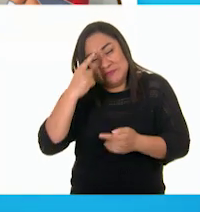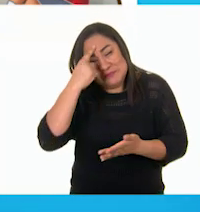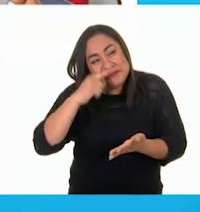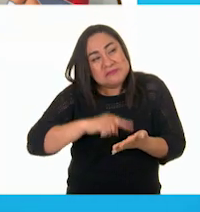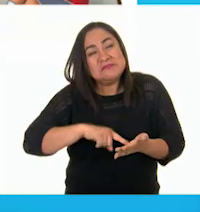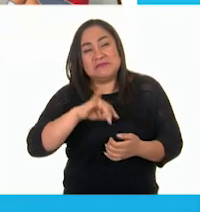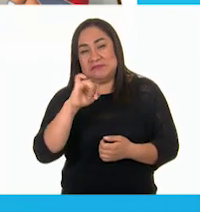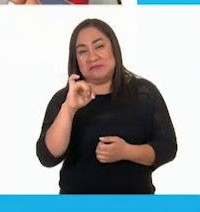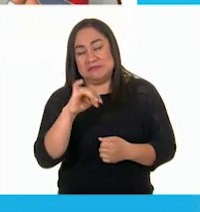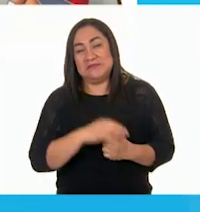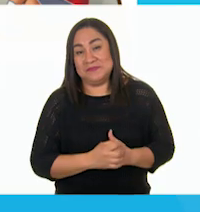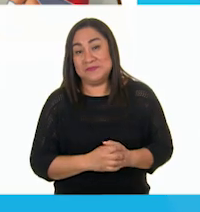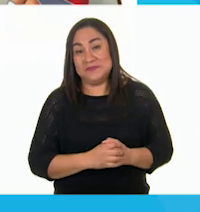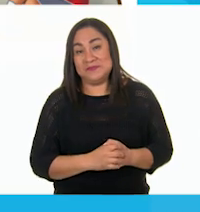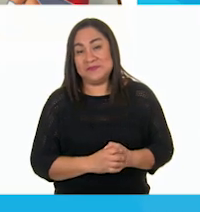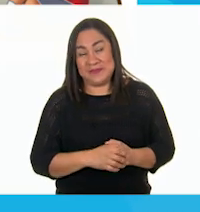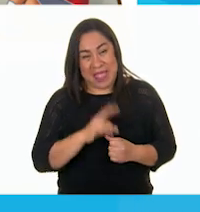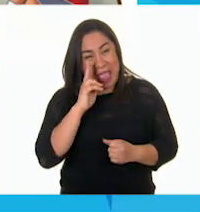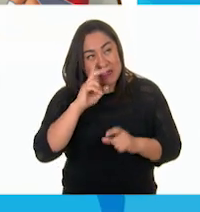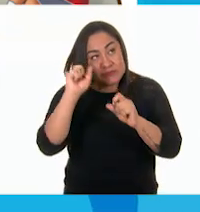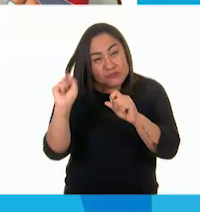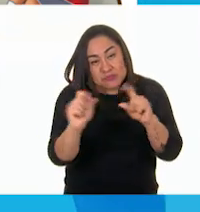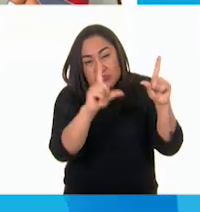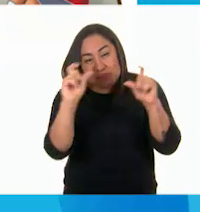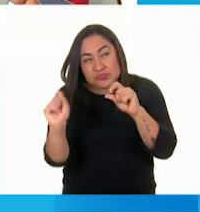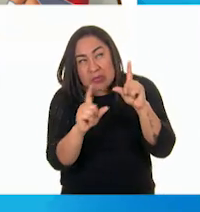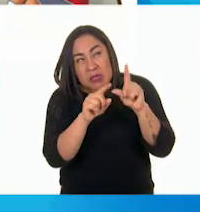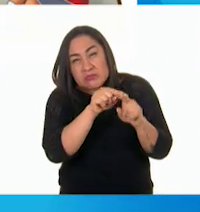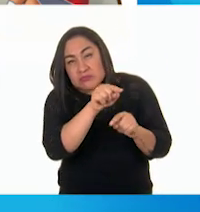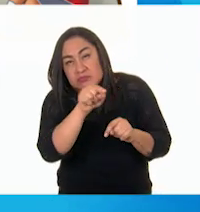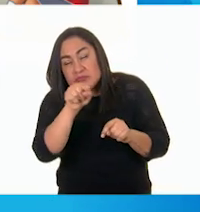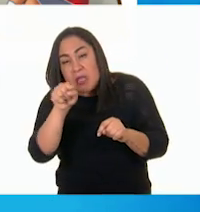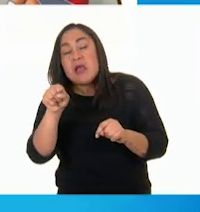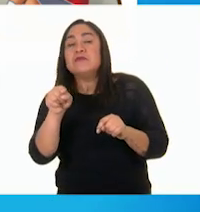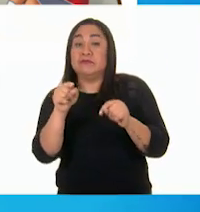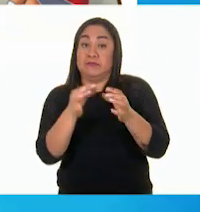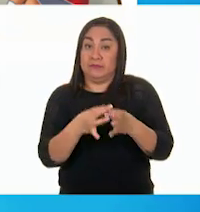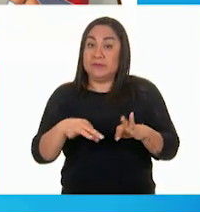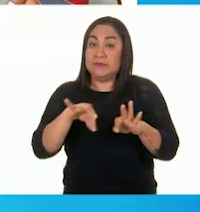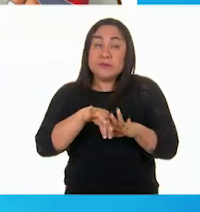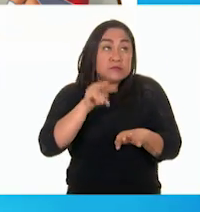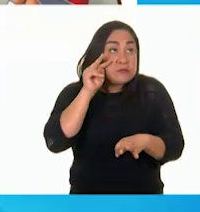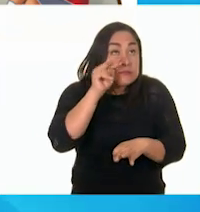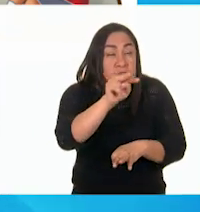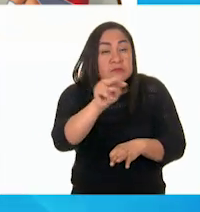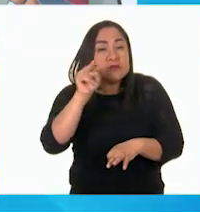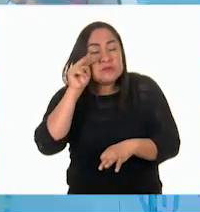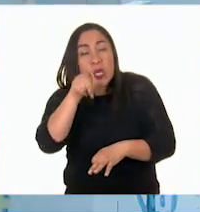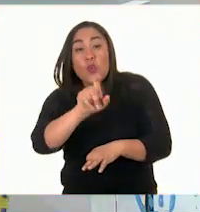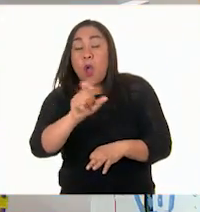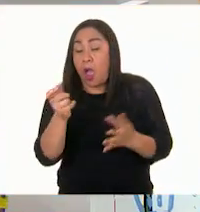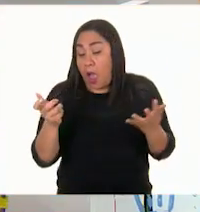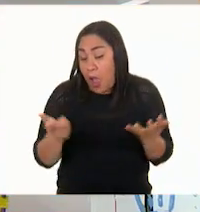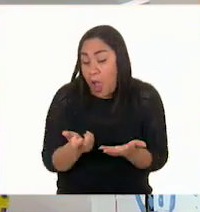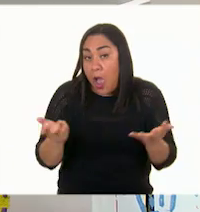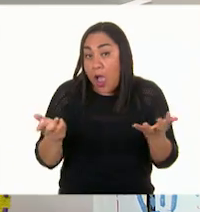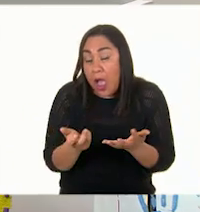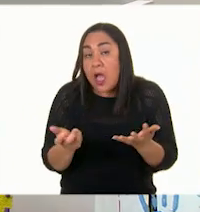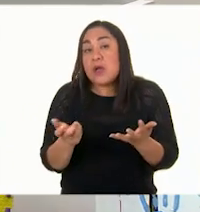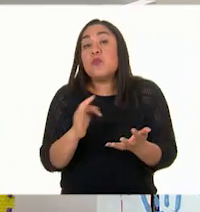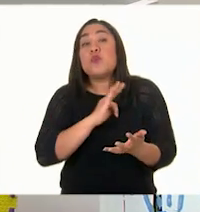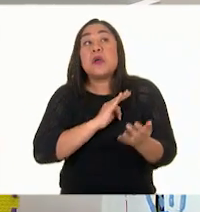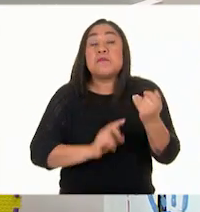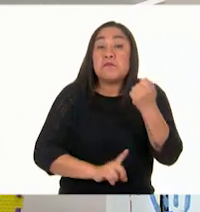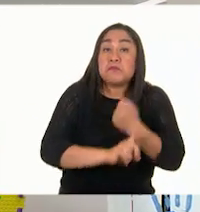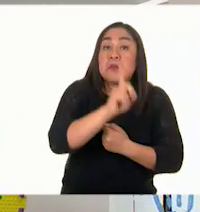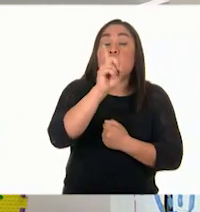que sí. Y como observamos en las imágenes, es importante saber que cada acción que realizamos tendrá una consecuencia. Y